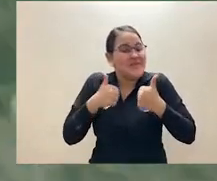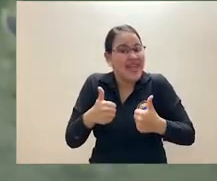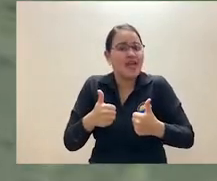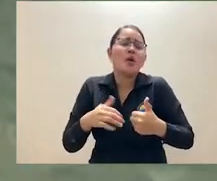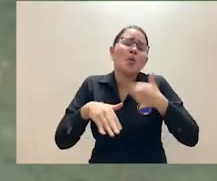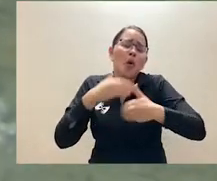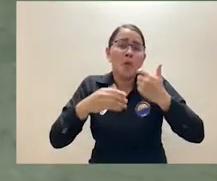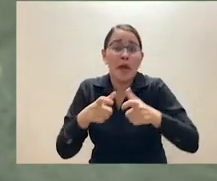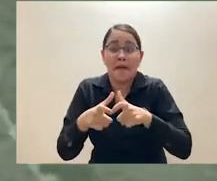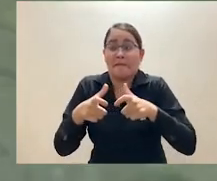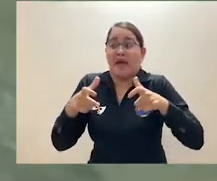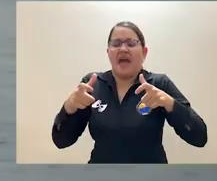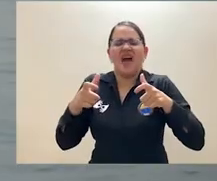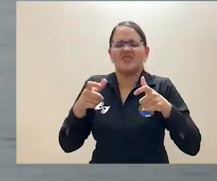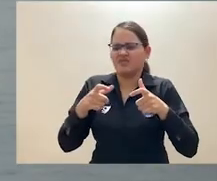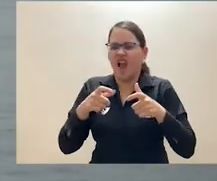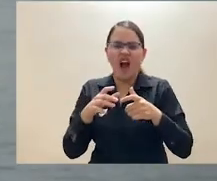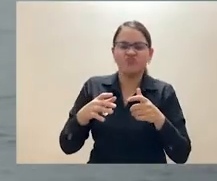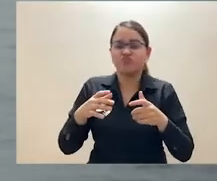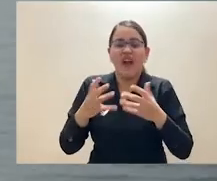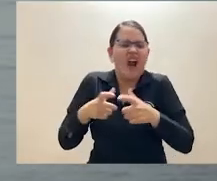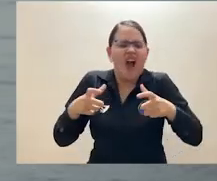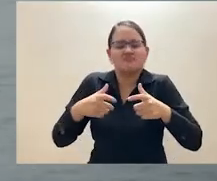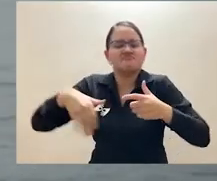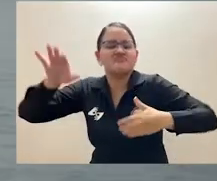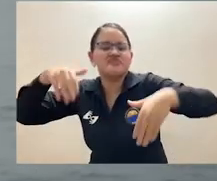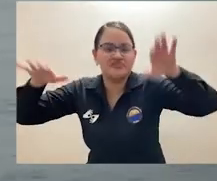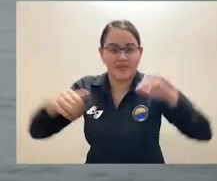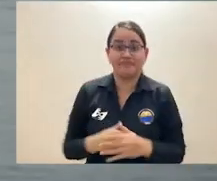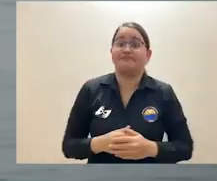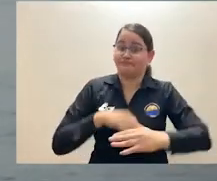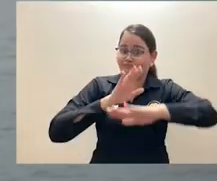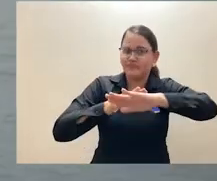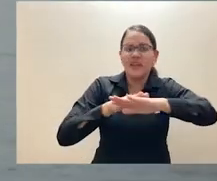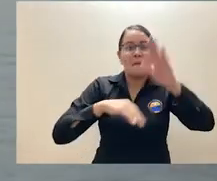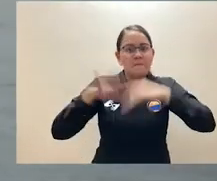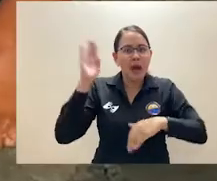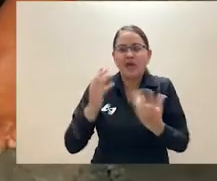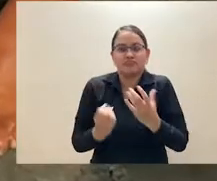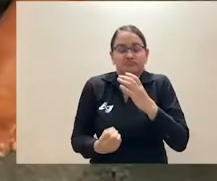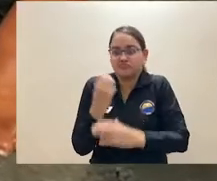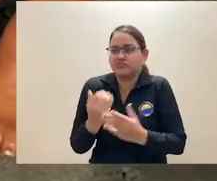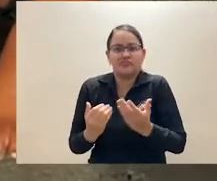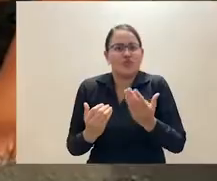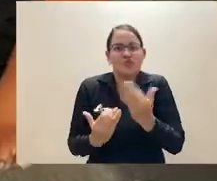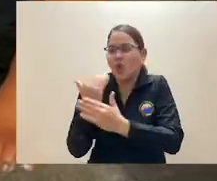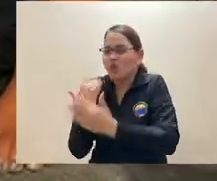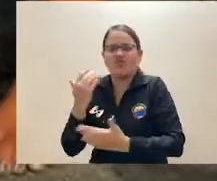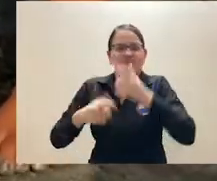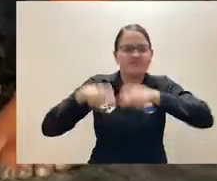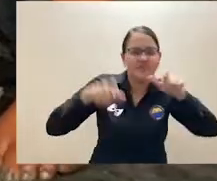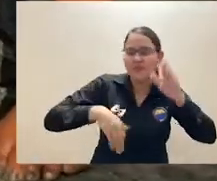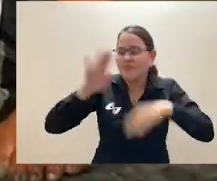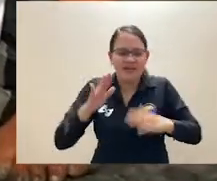que ya por talla no pueden quedarse. Se registra también un incremento en la producción de pesca artesanal en las zonas aledañas de